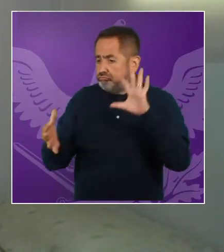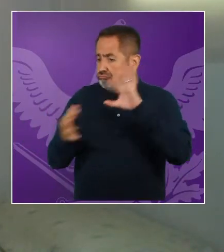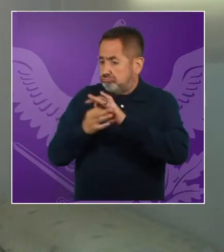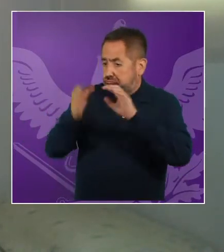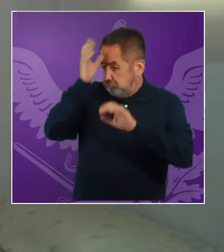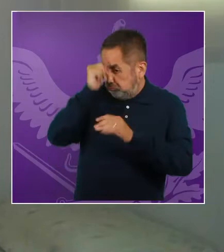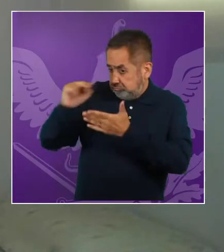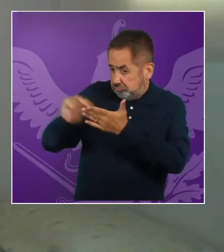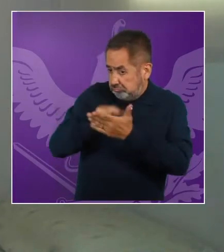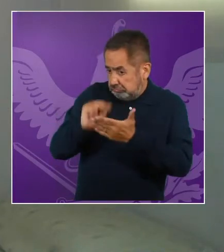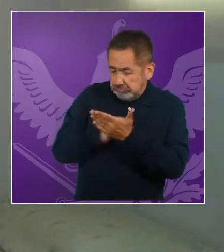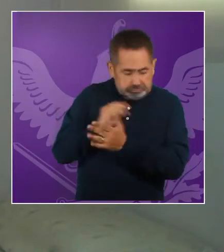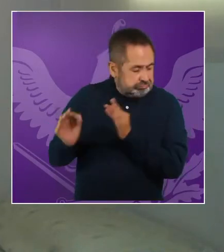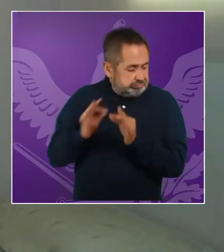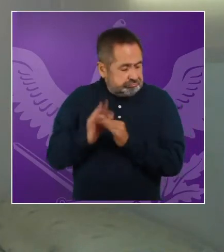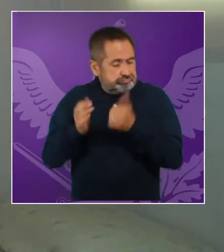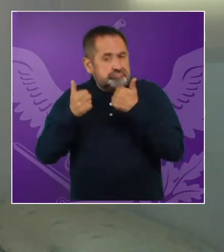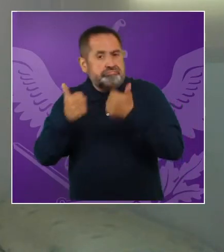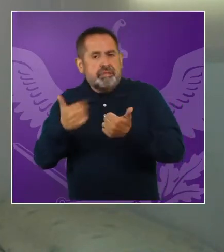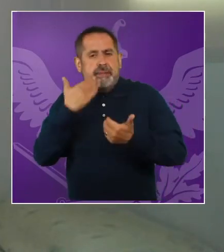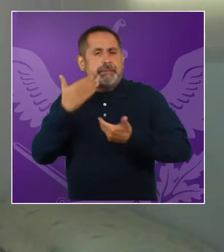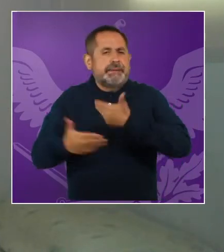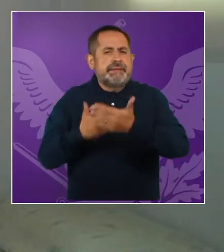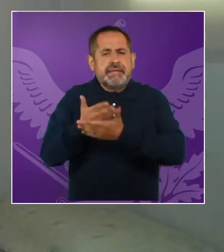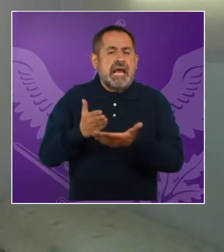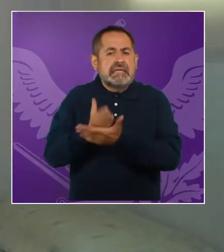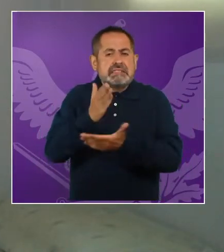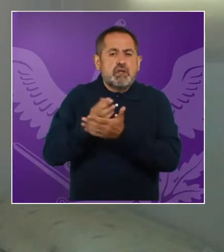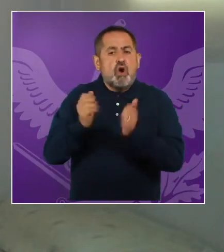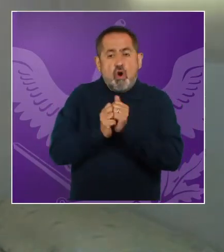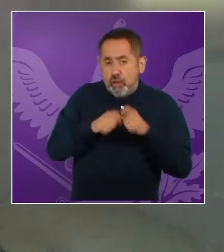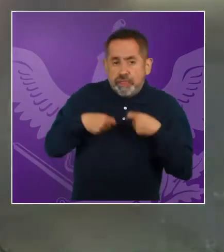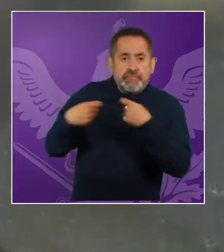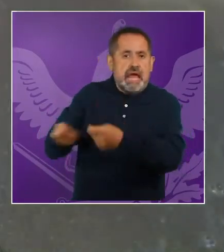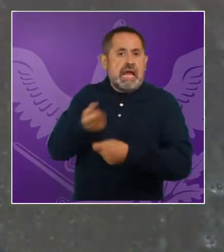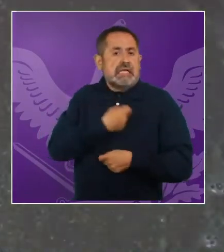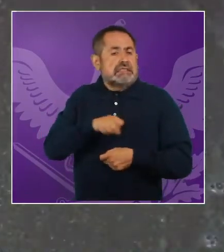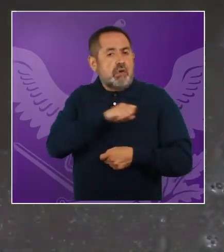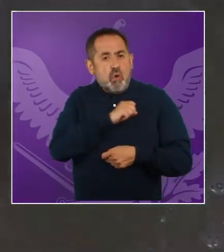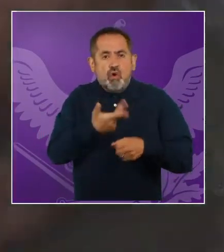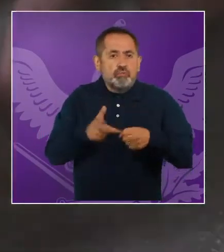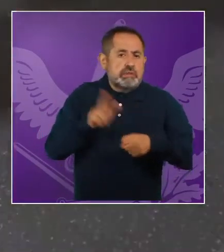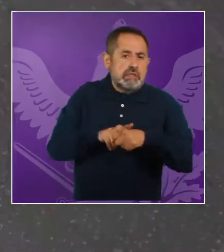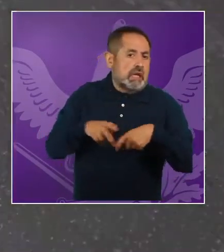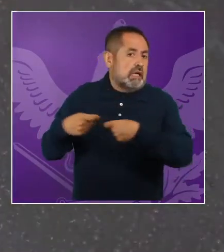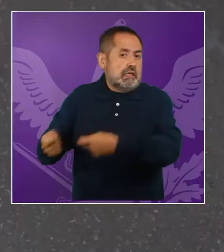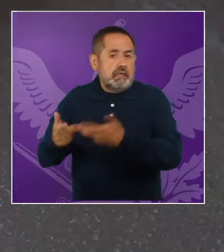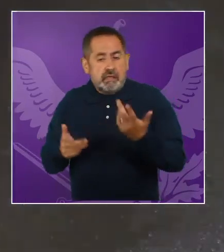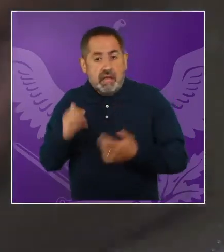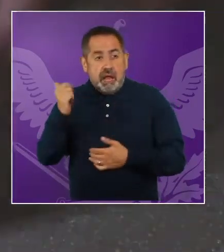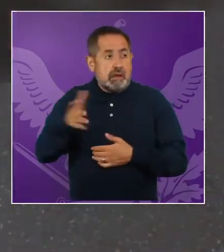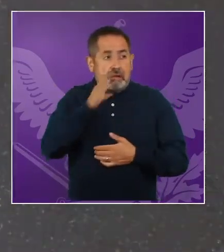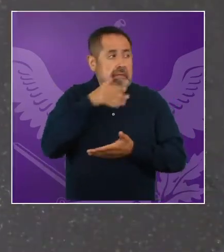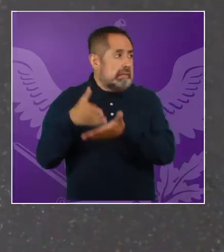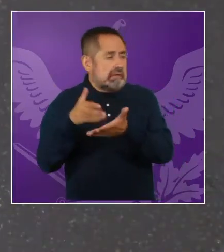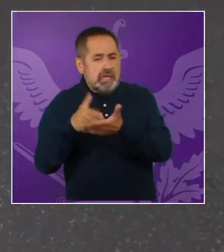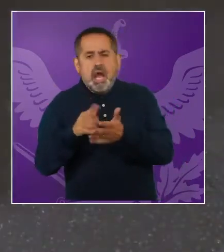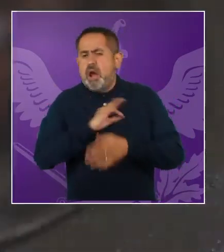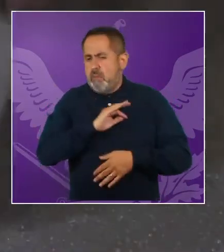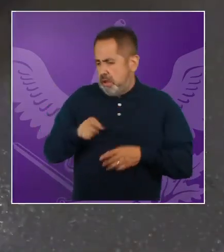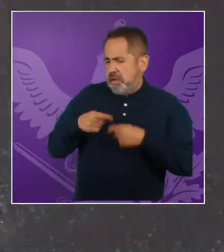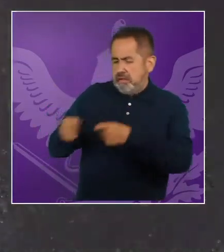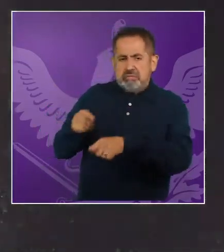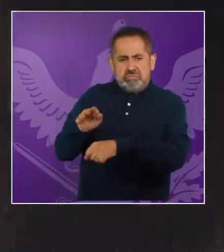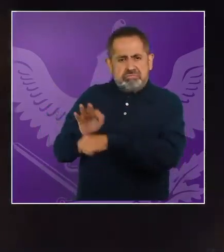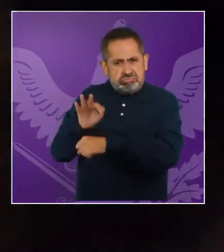¿no?, de llegar a esta formalización, este, y al acceso a los servicios de salud en caso de que no se pueda acceder a través de un seguro de salud,